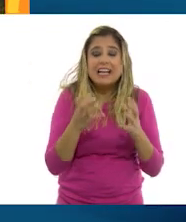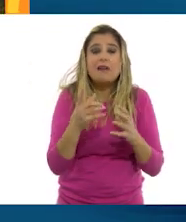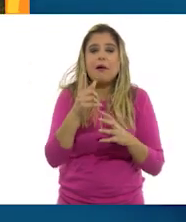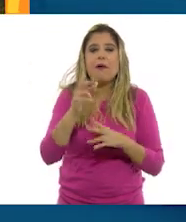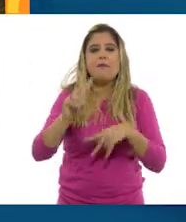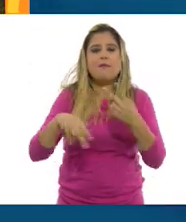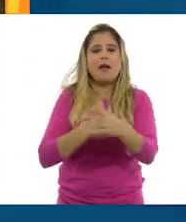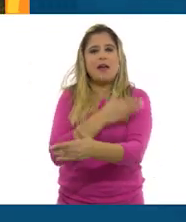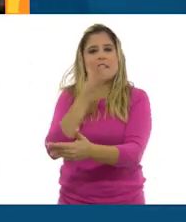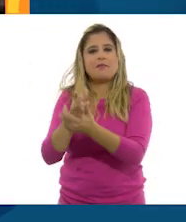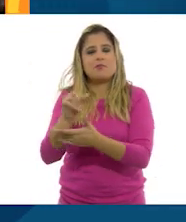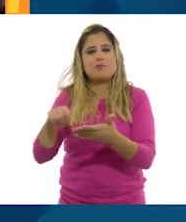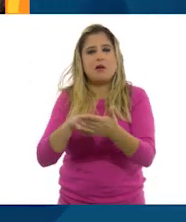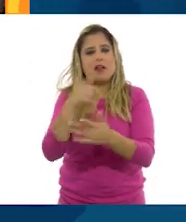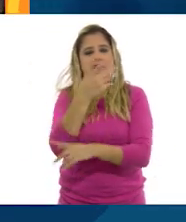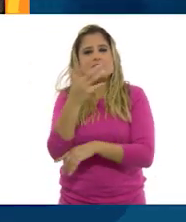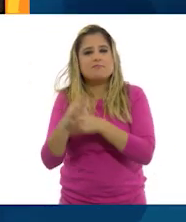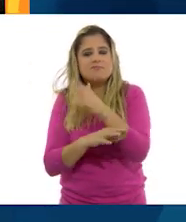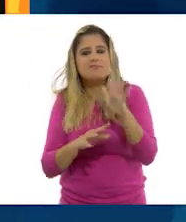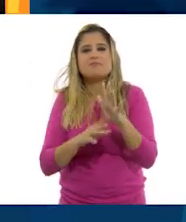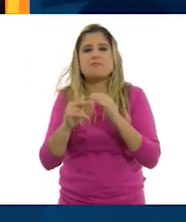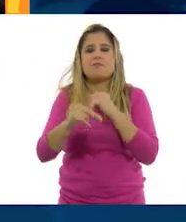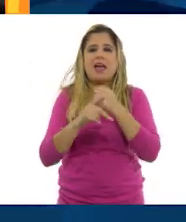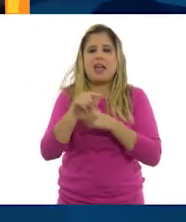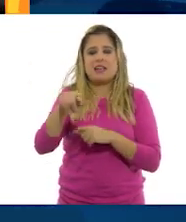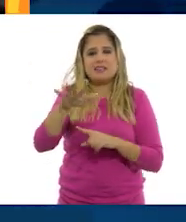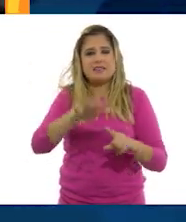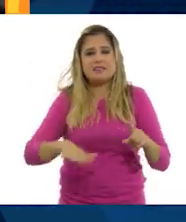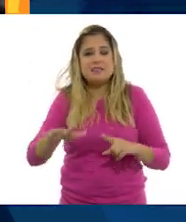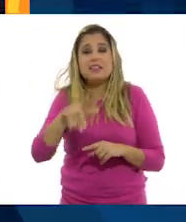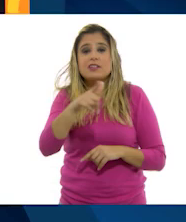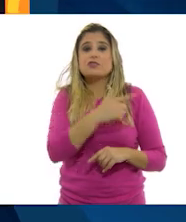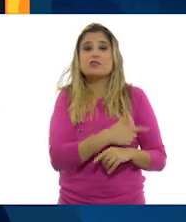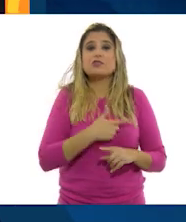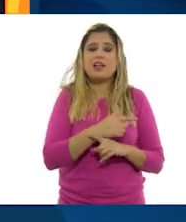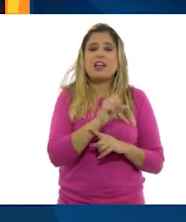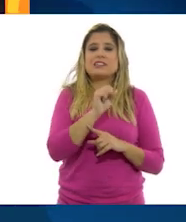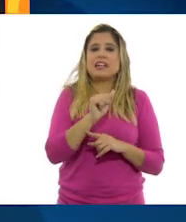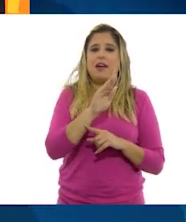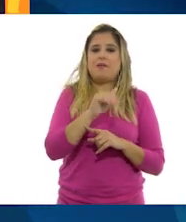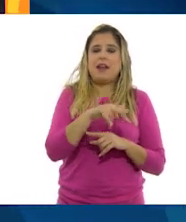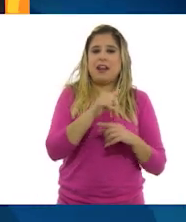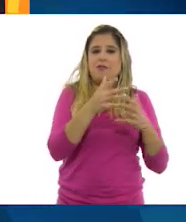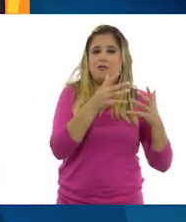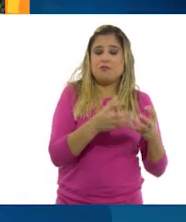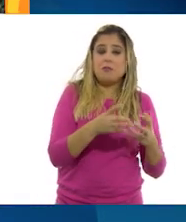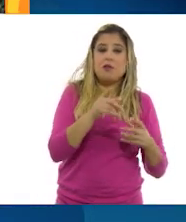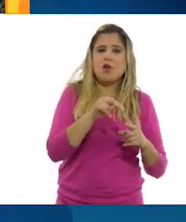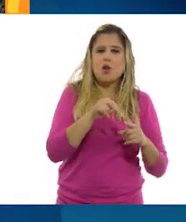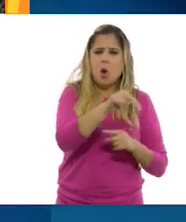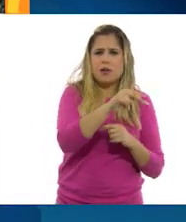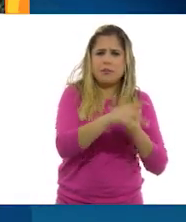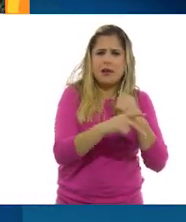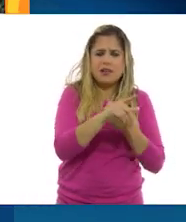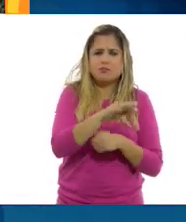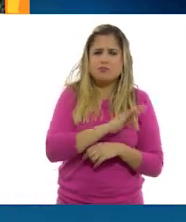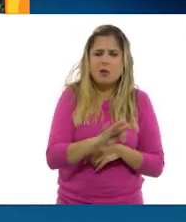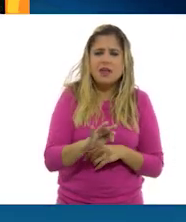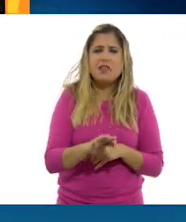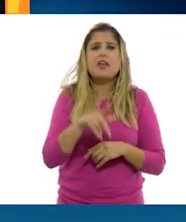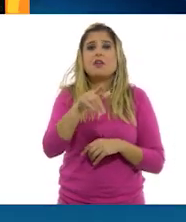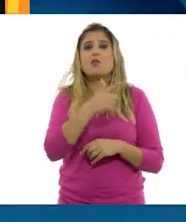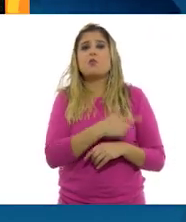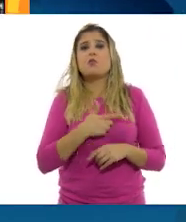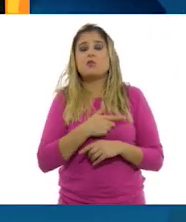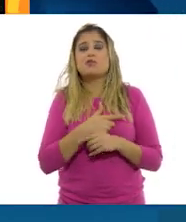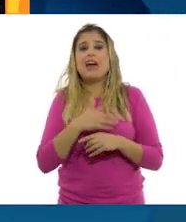donde hay la selva, en el oeste del país. Si les gusta la sabana, hay que ir al norte del país. Si les gusta el